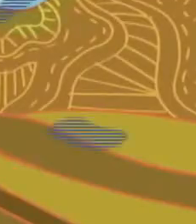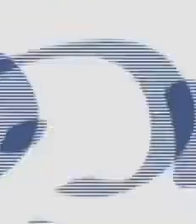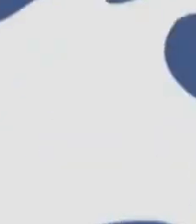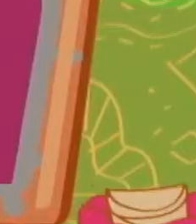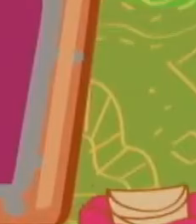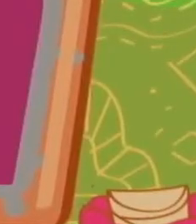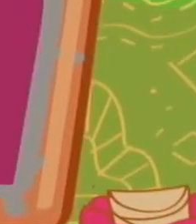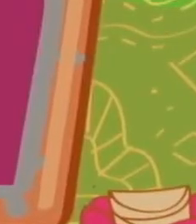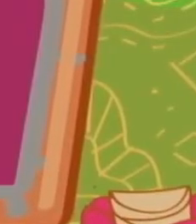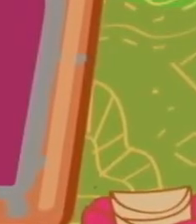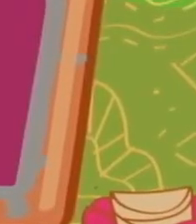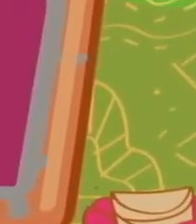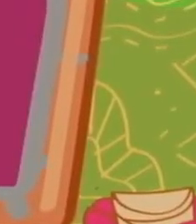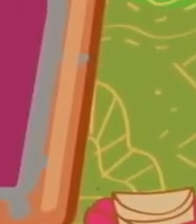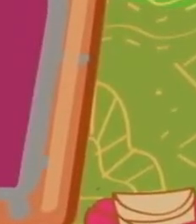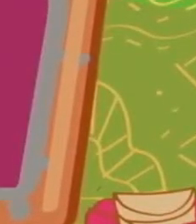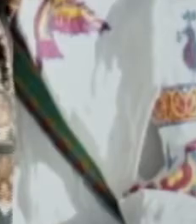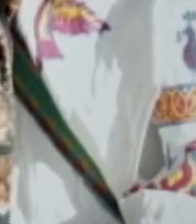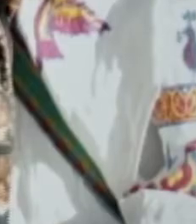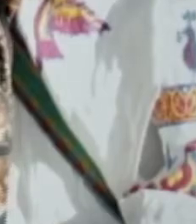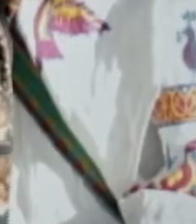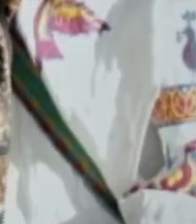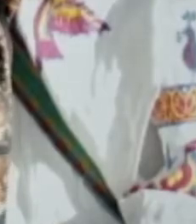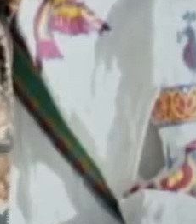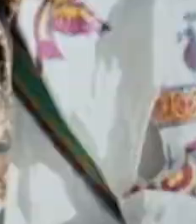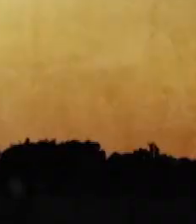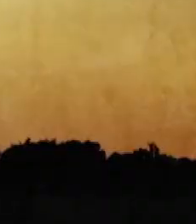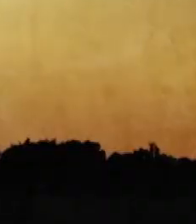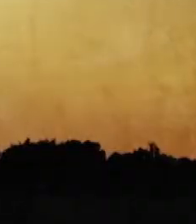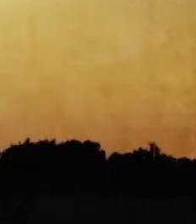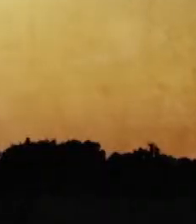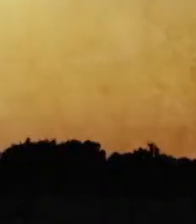mayores transmiten su conocimiento a los más jóvenes.